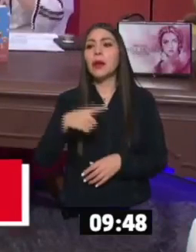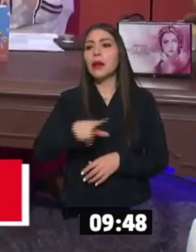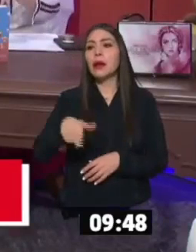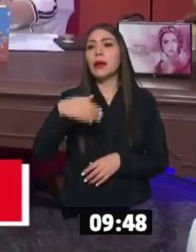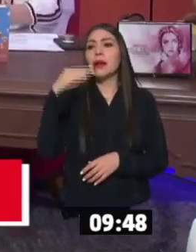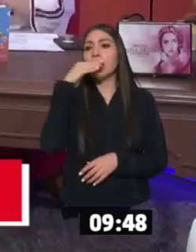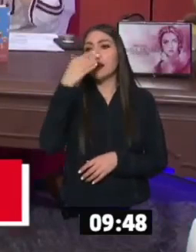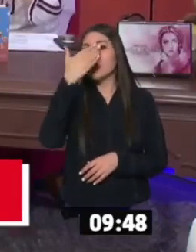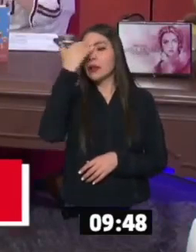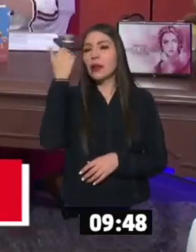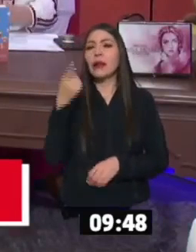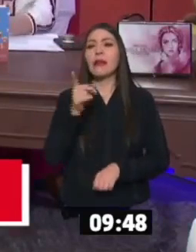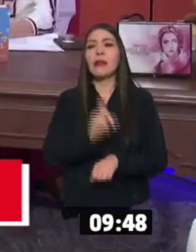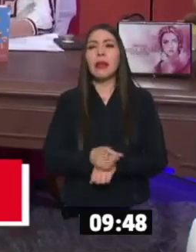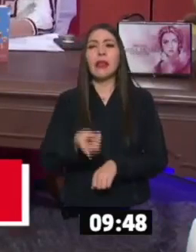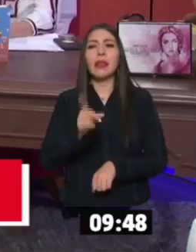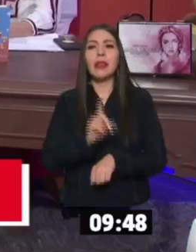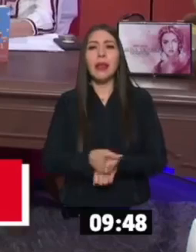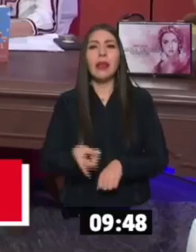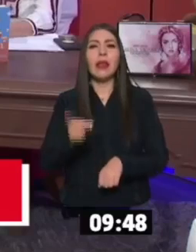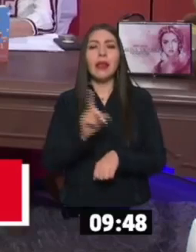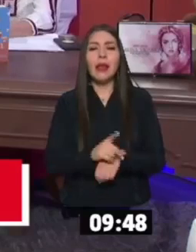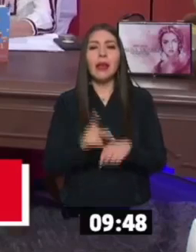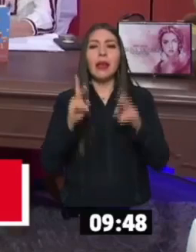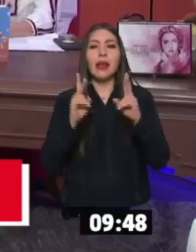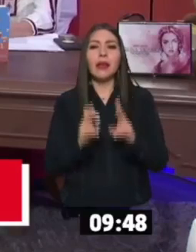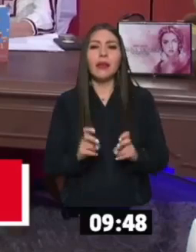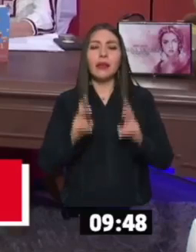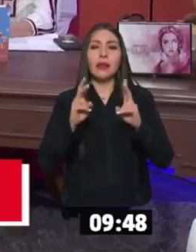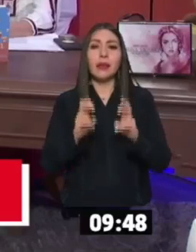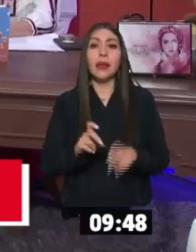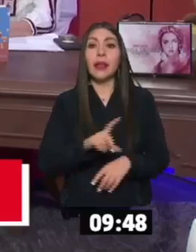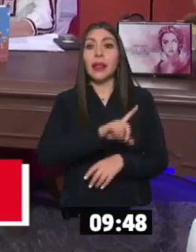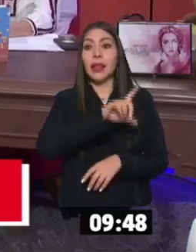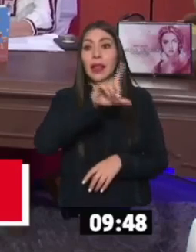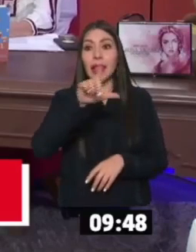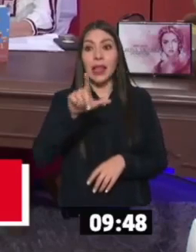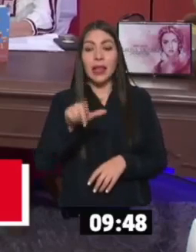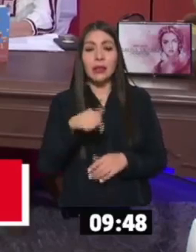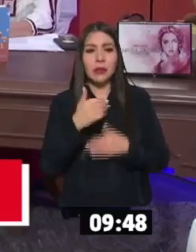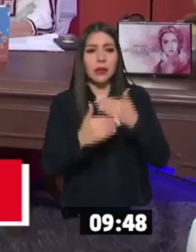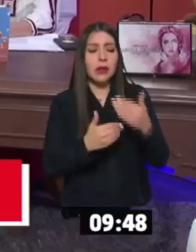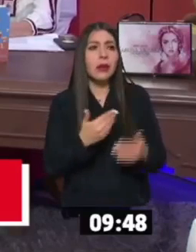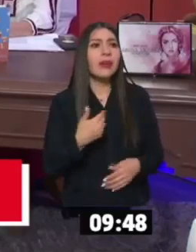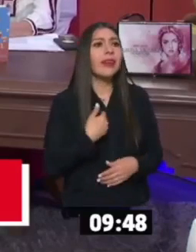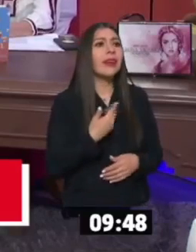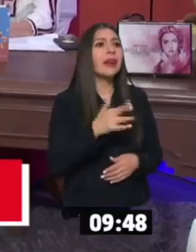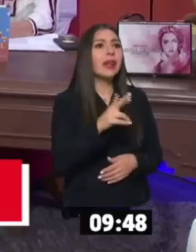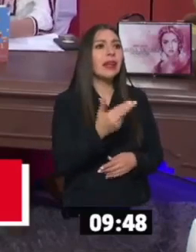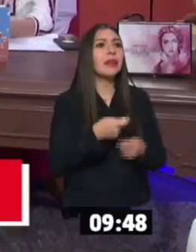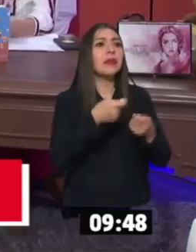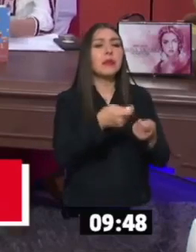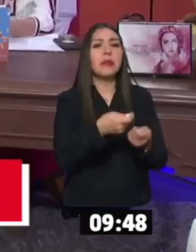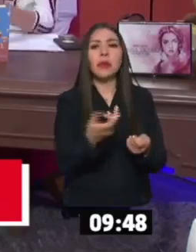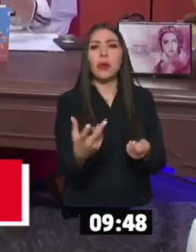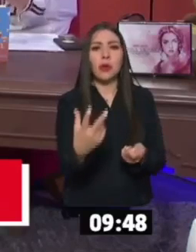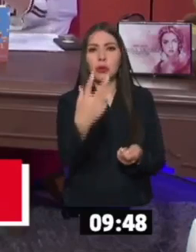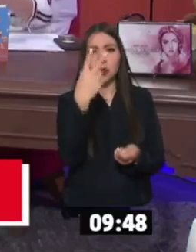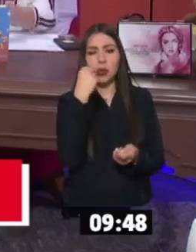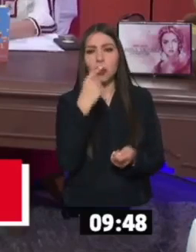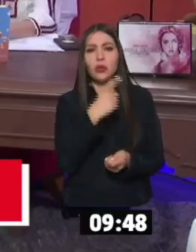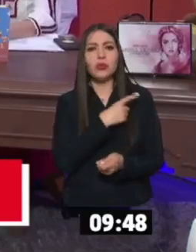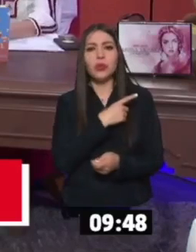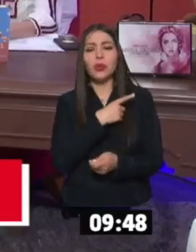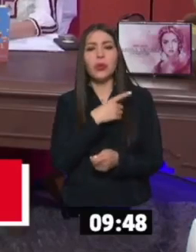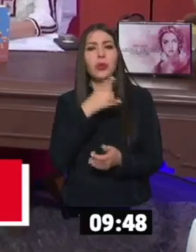Y días, y días, y días grabando. Y de repente cuando llega usted, ¿a le doy mi recibo? No, pues que no, porque era un